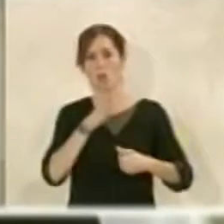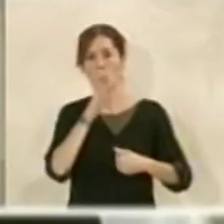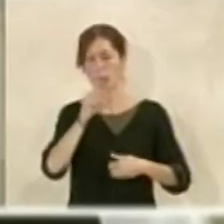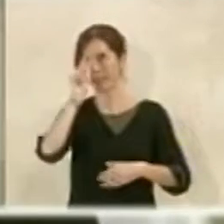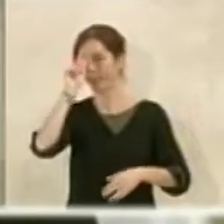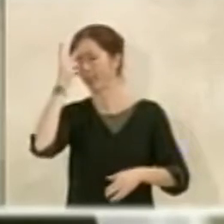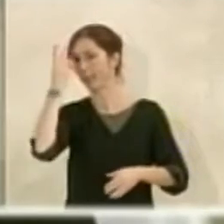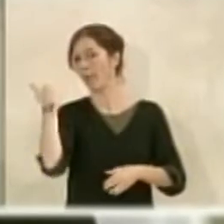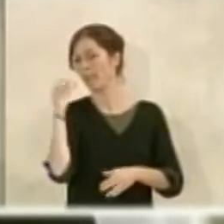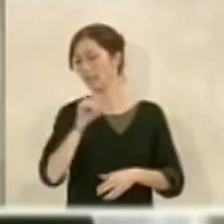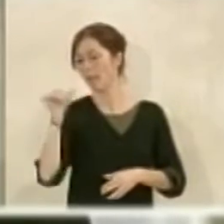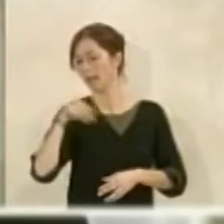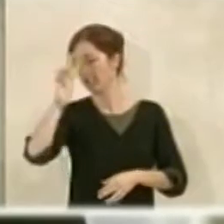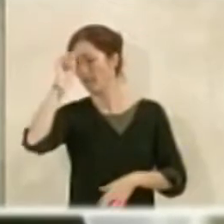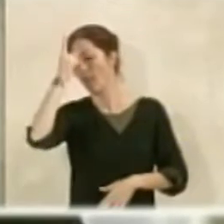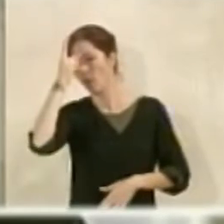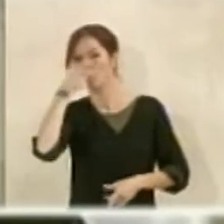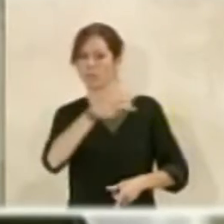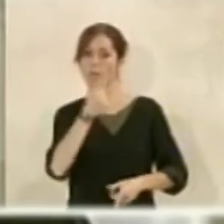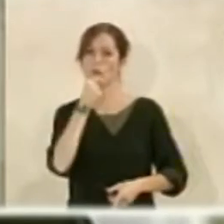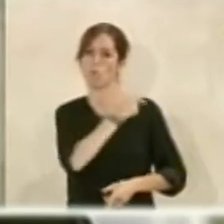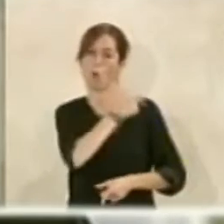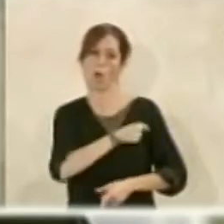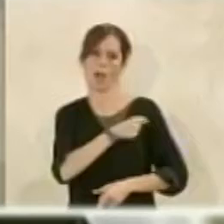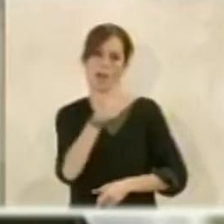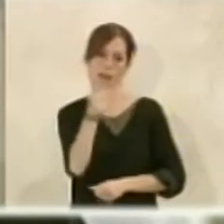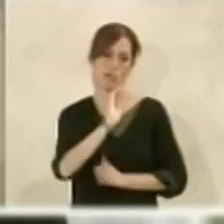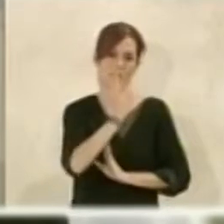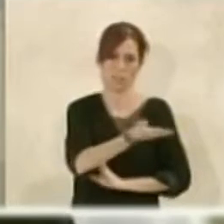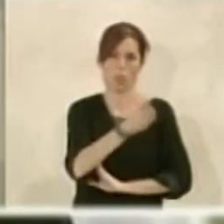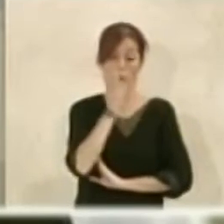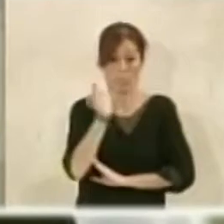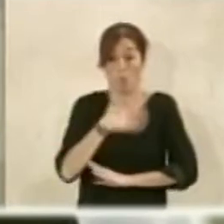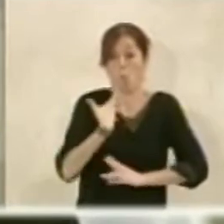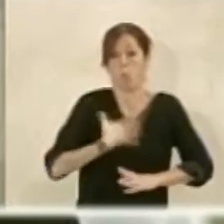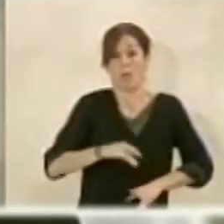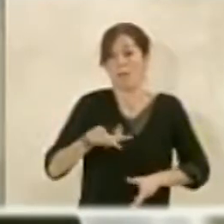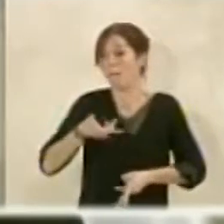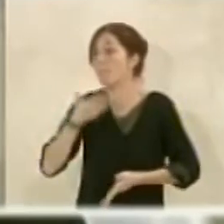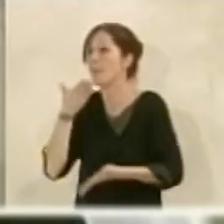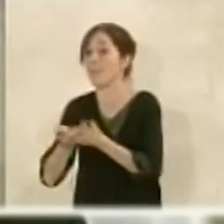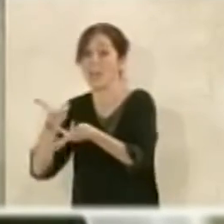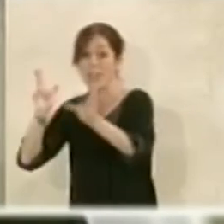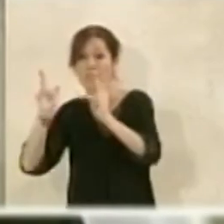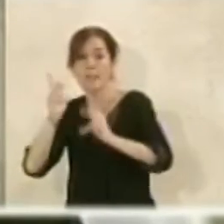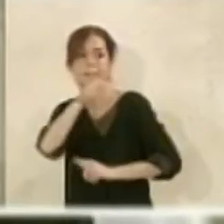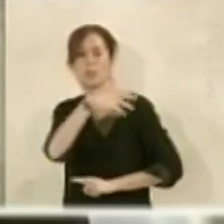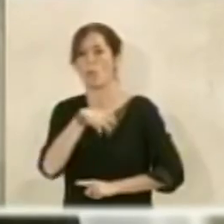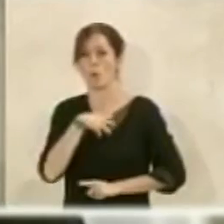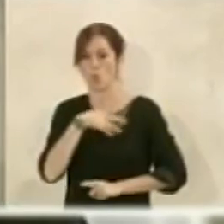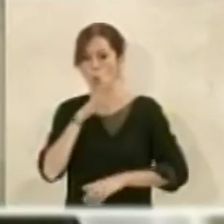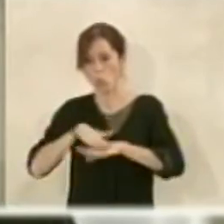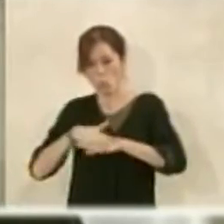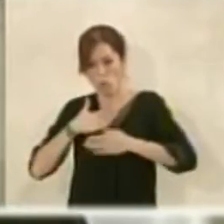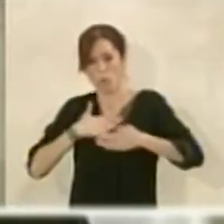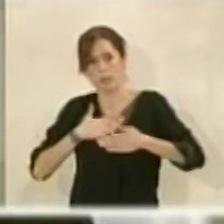cambiamos de criterio hace una semana y esto le ha perjudicado en el sentido de que ya podían haber incluso pedido licencia y no ha sido así